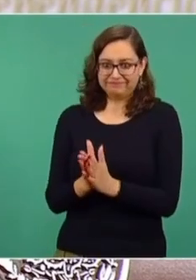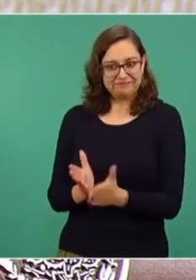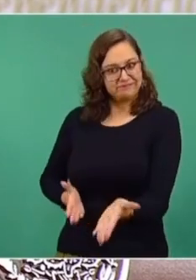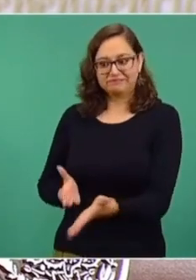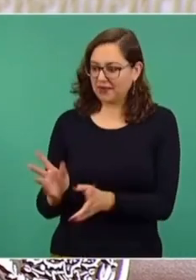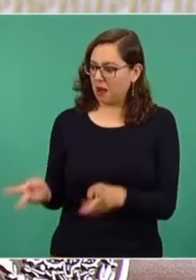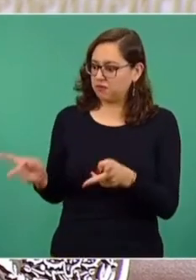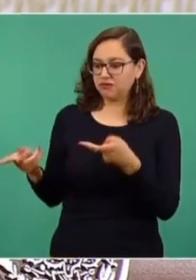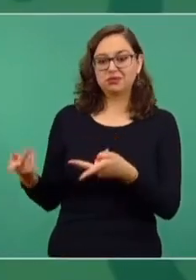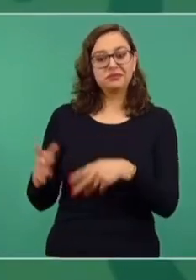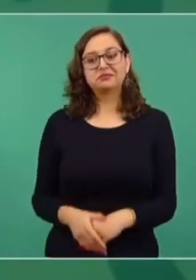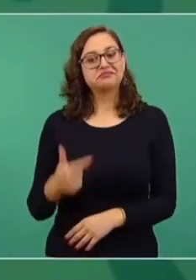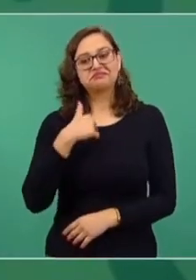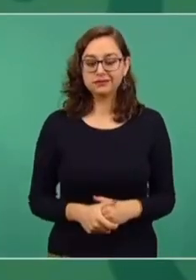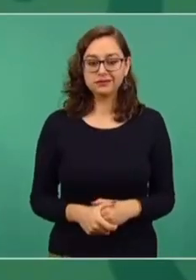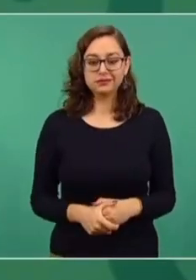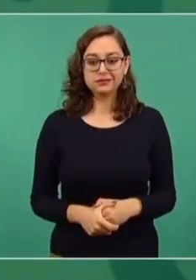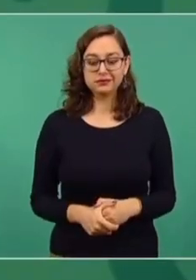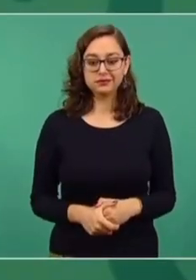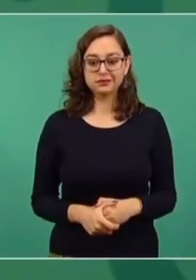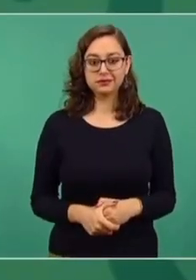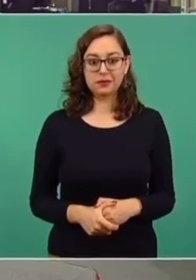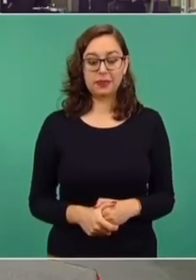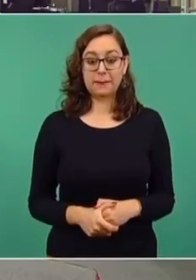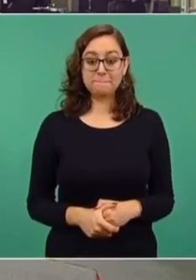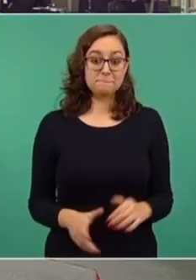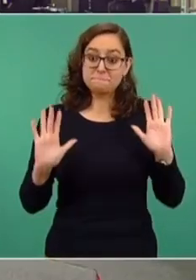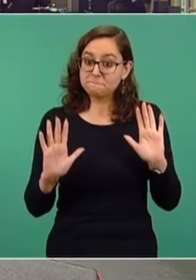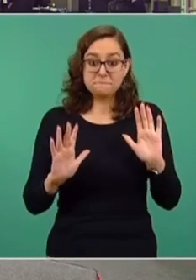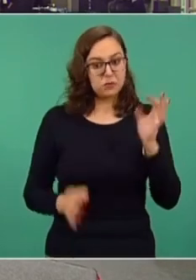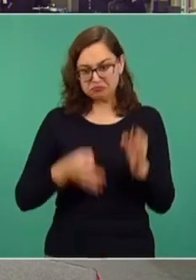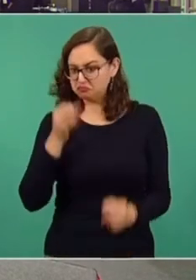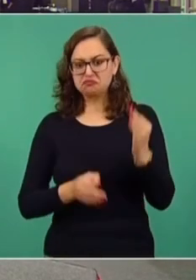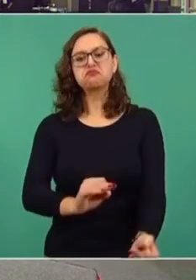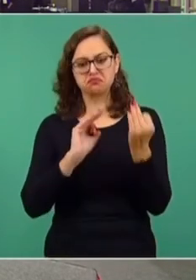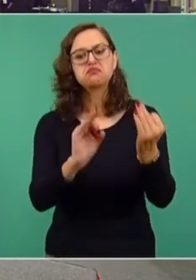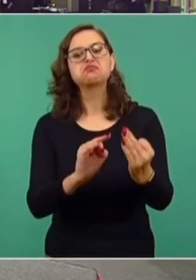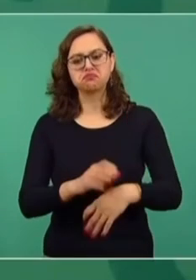ninguna compra de concesiones. ¿Nos vamos a los tribunales?